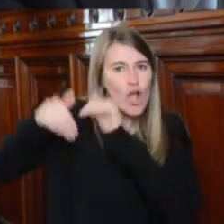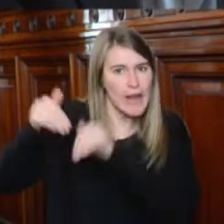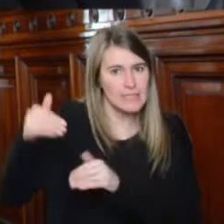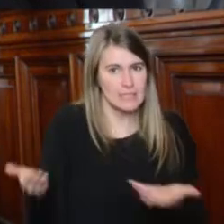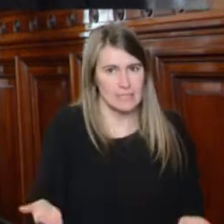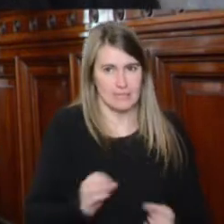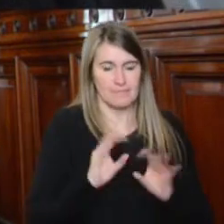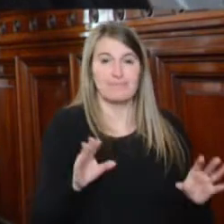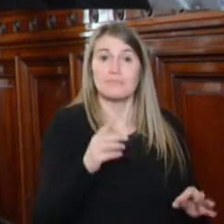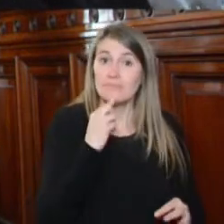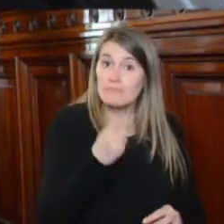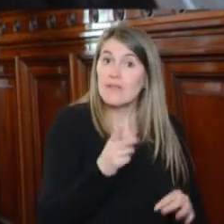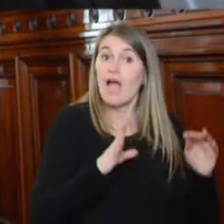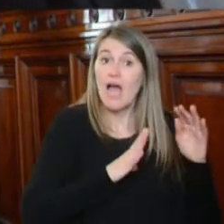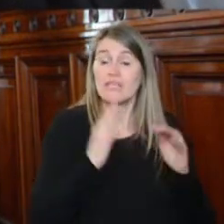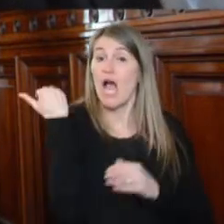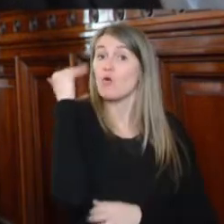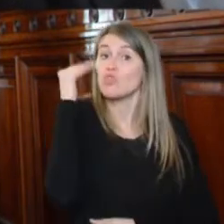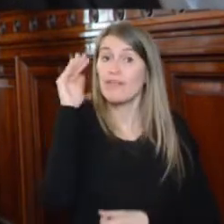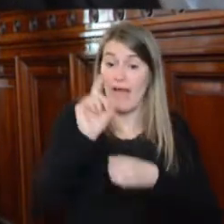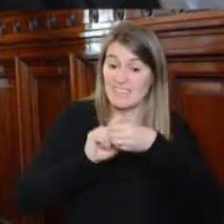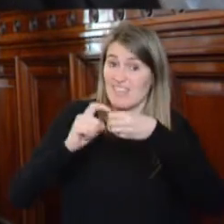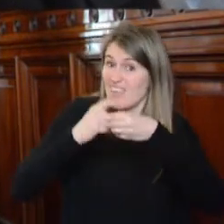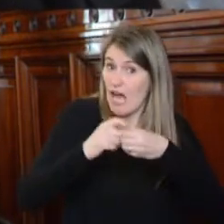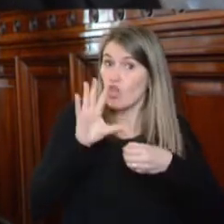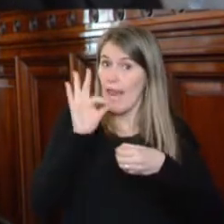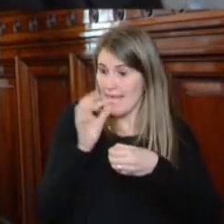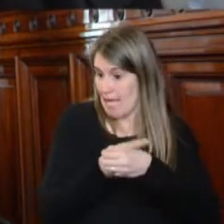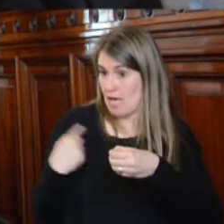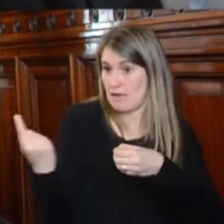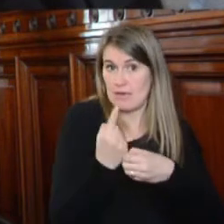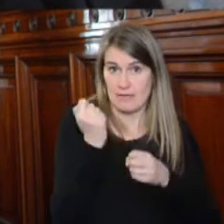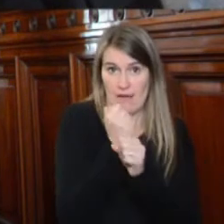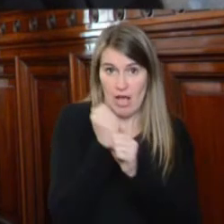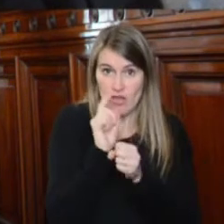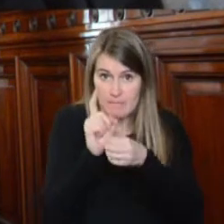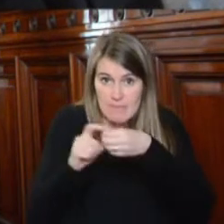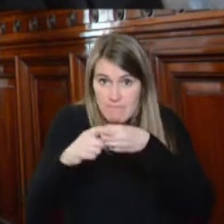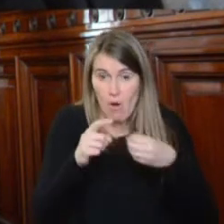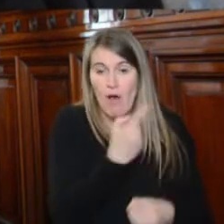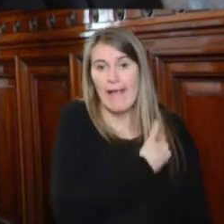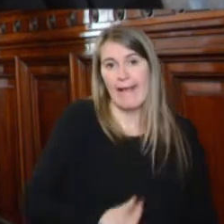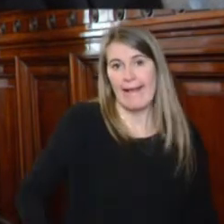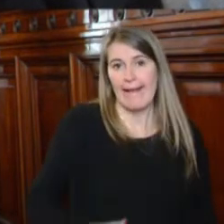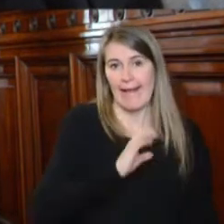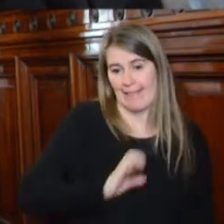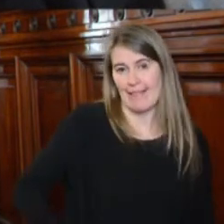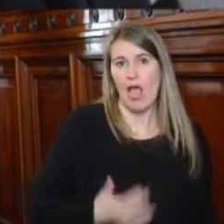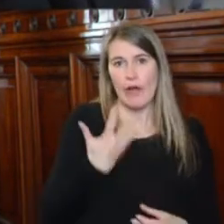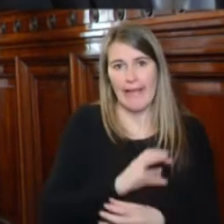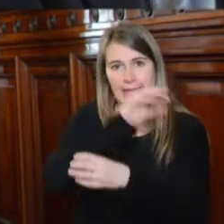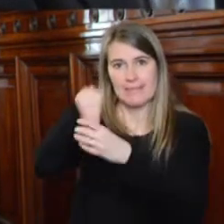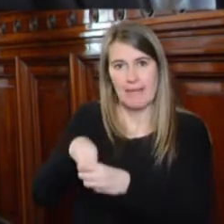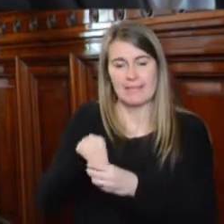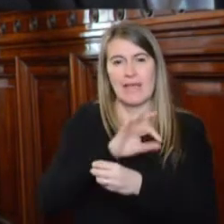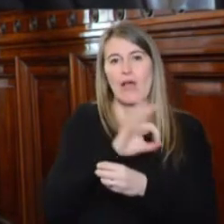mandatos de las legítimas autoridades del sindicato como mecanismo para intervenir asociaciones sindicales, utilizando eufemísticamente la